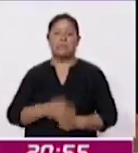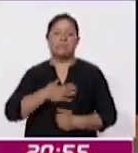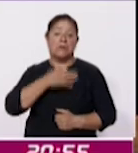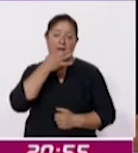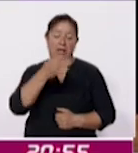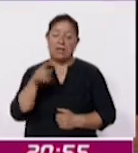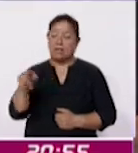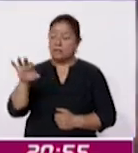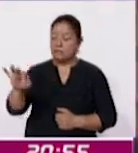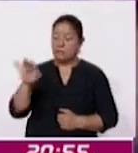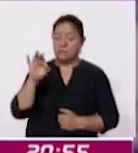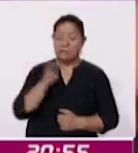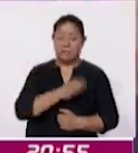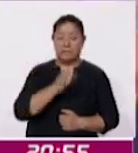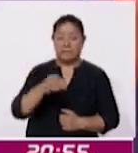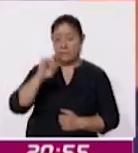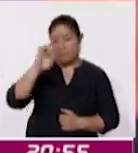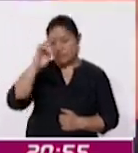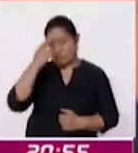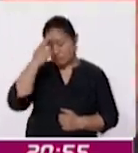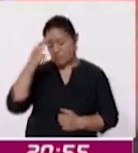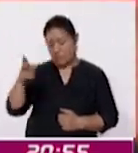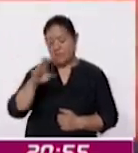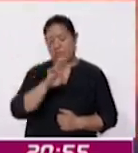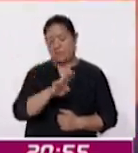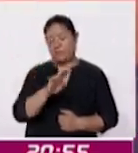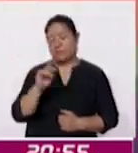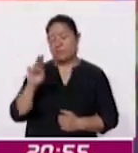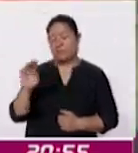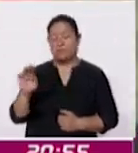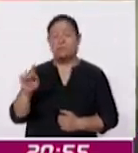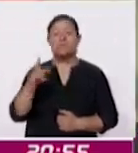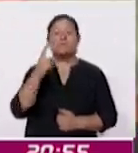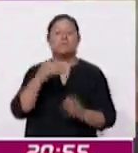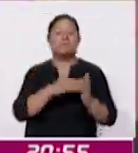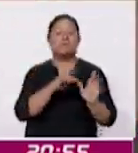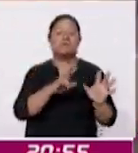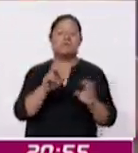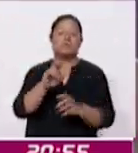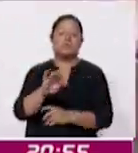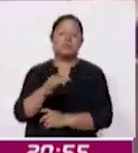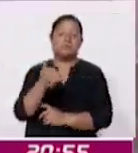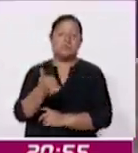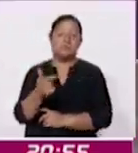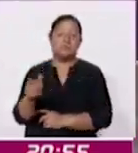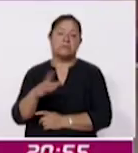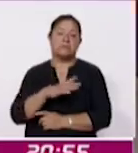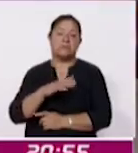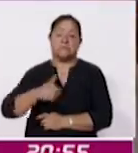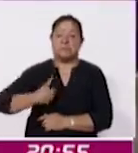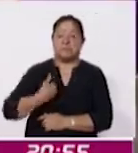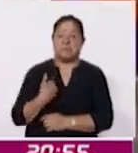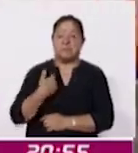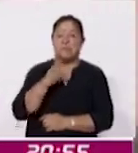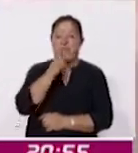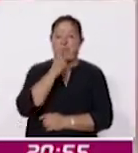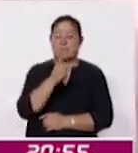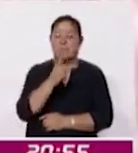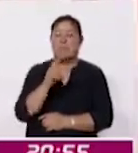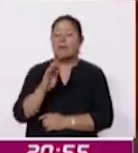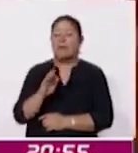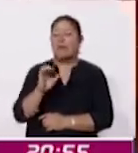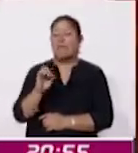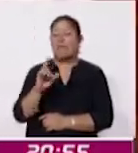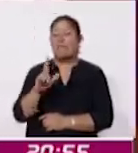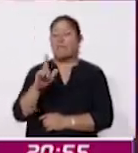se eligió esta fecha para recordar a William John Toms quien en 1846 acuñó la palabra folclor que